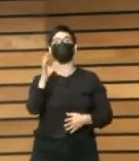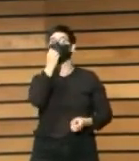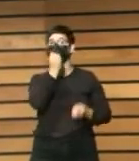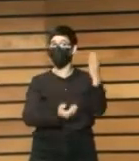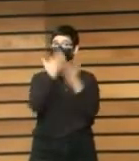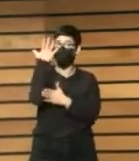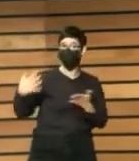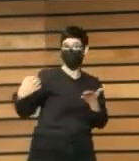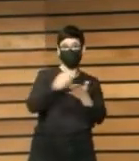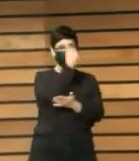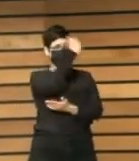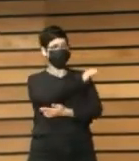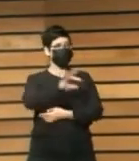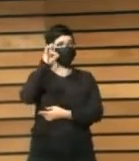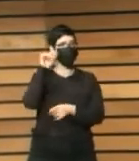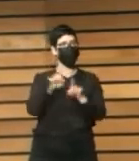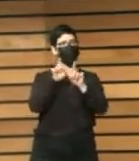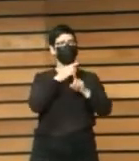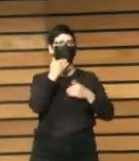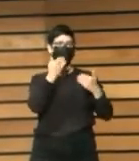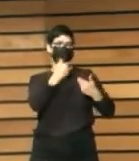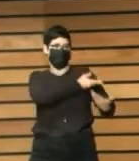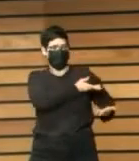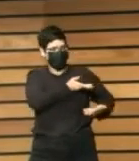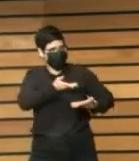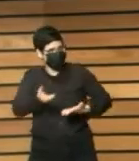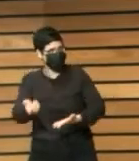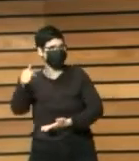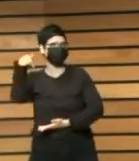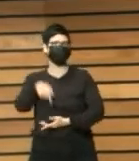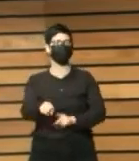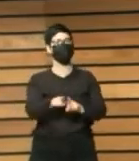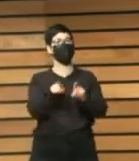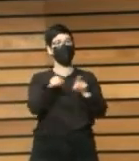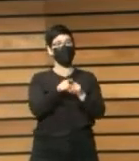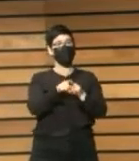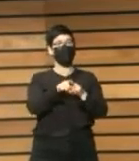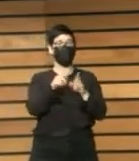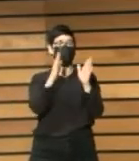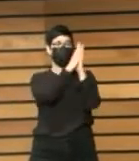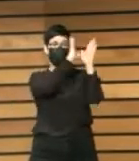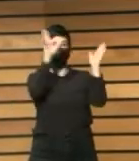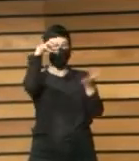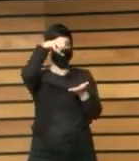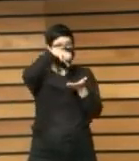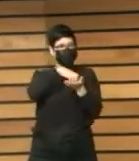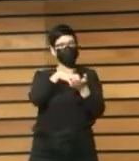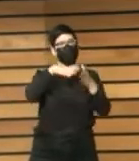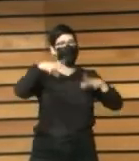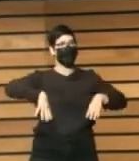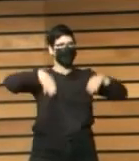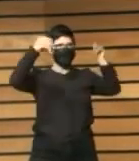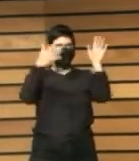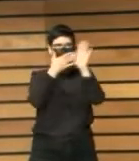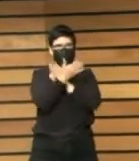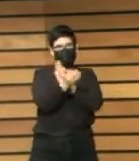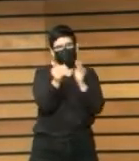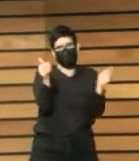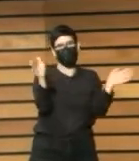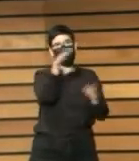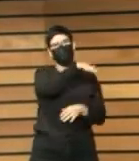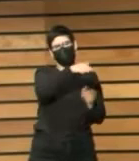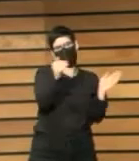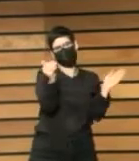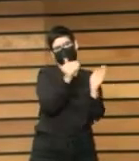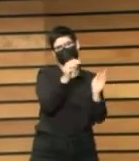invitarme por pensar que desde la biblioteca de Arucas ese pequeño municipio que está en el norte de Gran Canaria con 37.000 y pocos